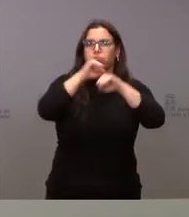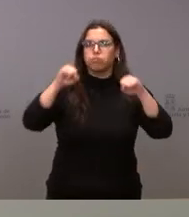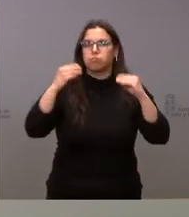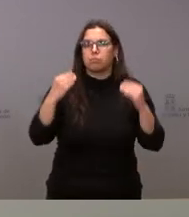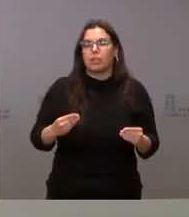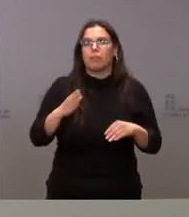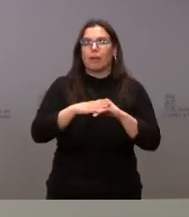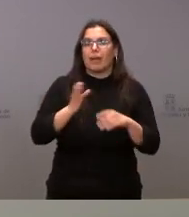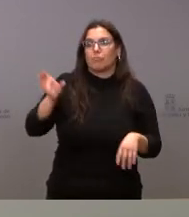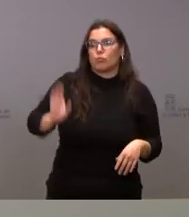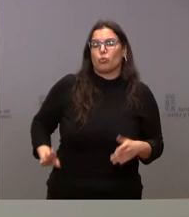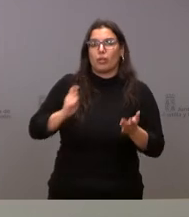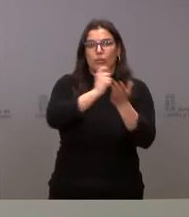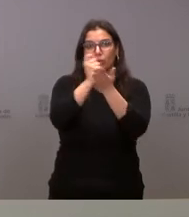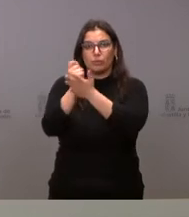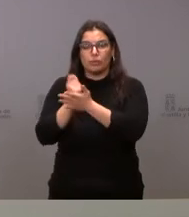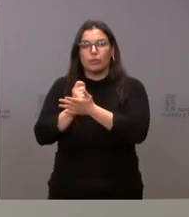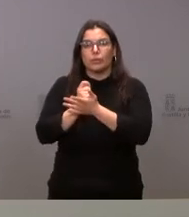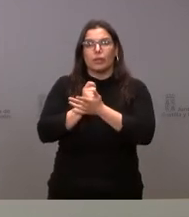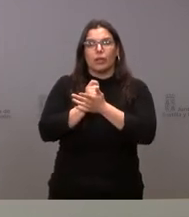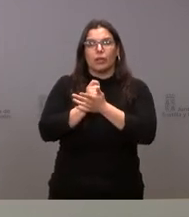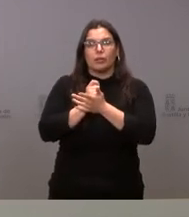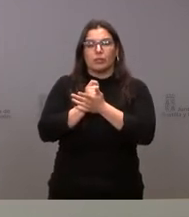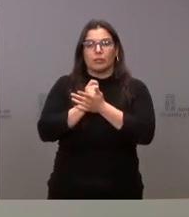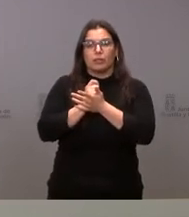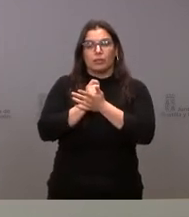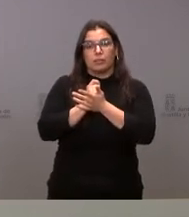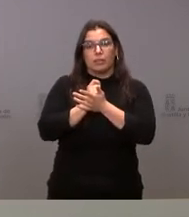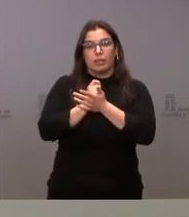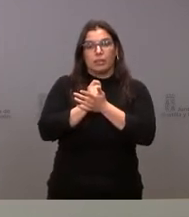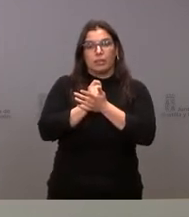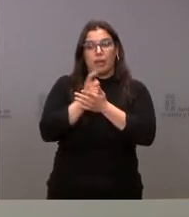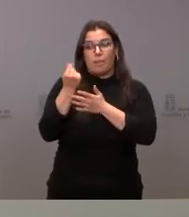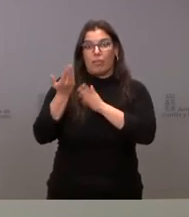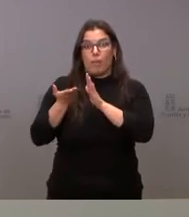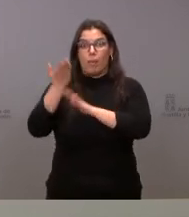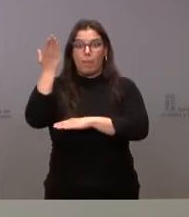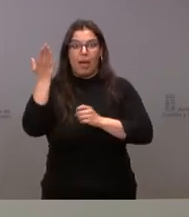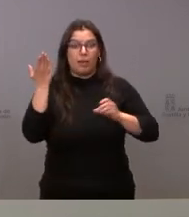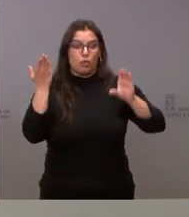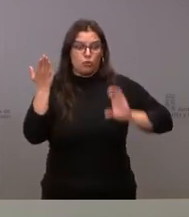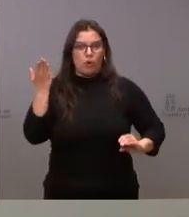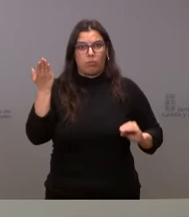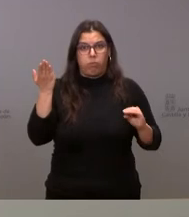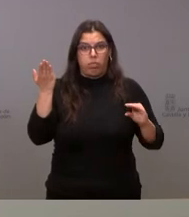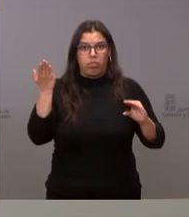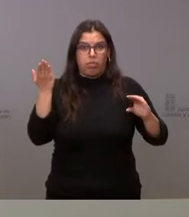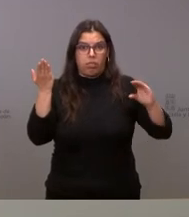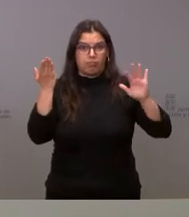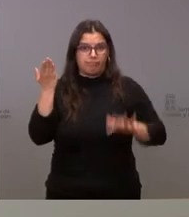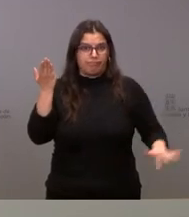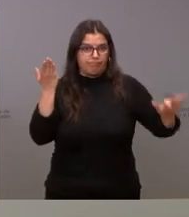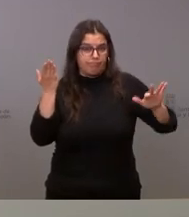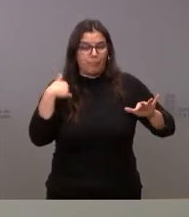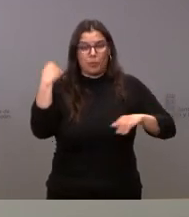las retribuciones evolucionen en un ritmo mucho más bajo que los precios yo creo que el debate que hay que tener